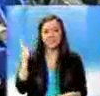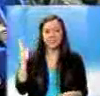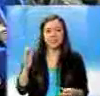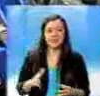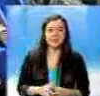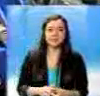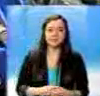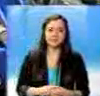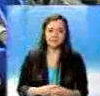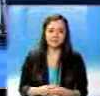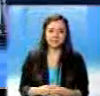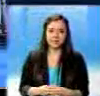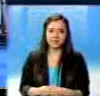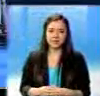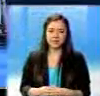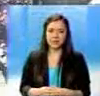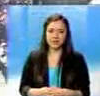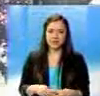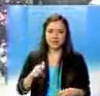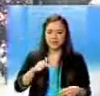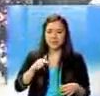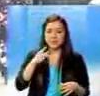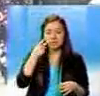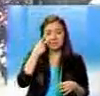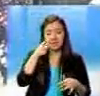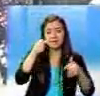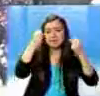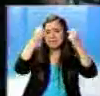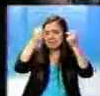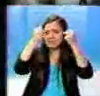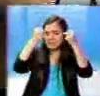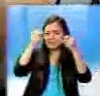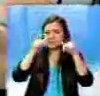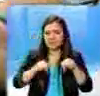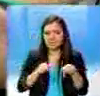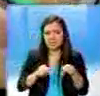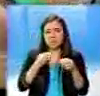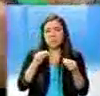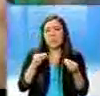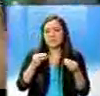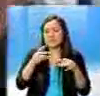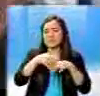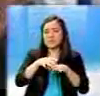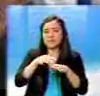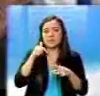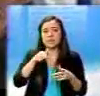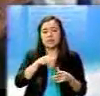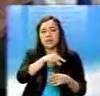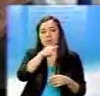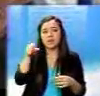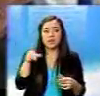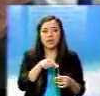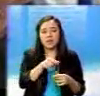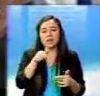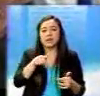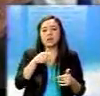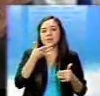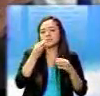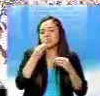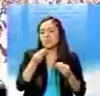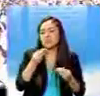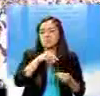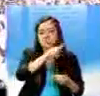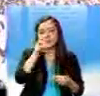Semana de escopetarras, patada, manifestaciones y temores legislativos. El segmento más infame de la